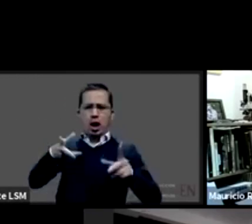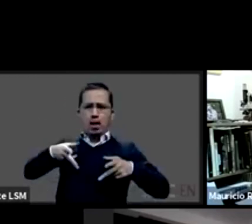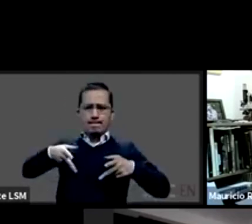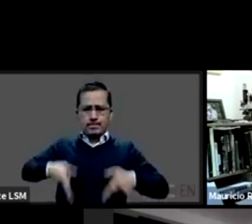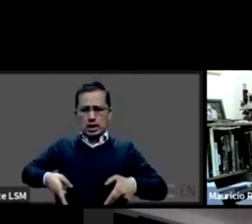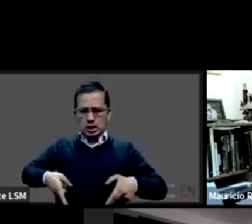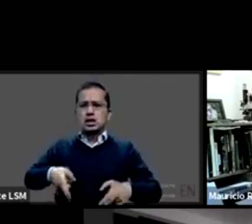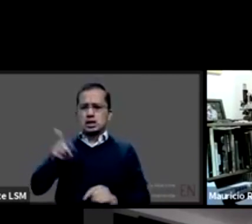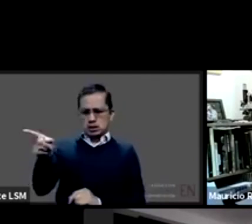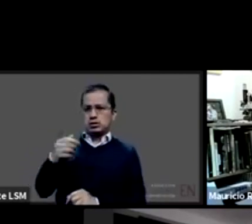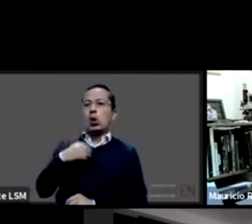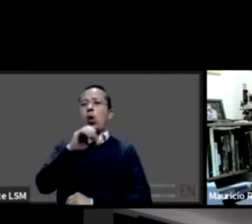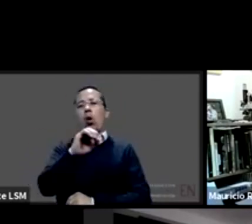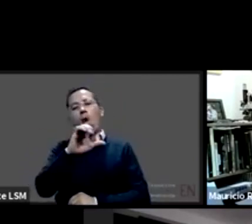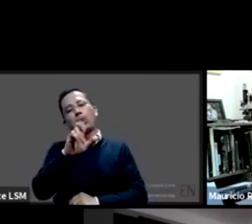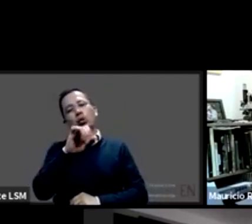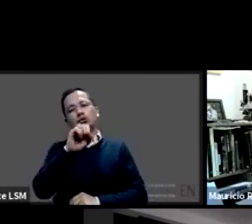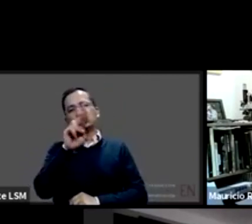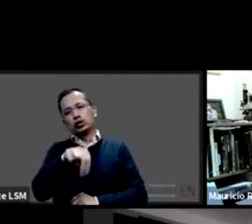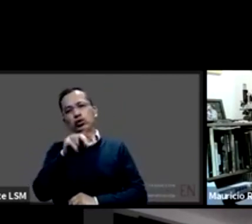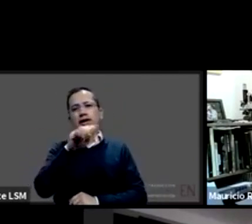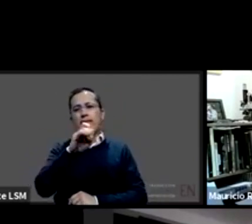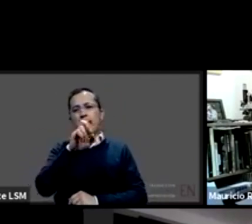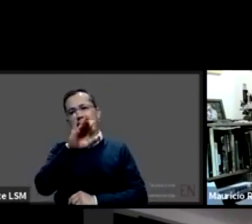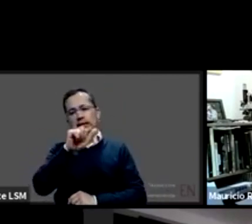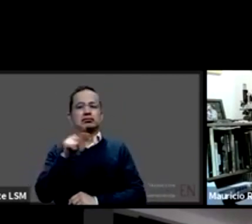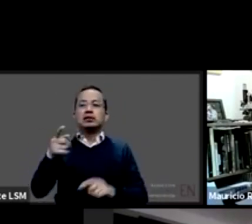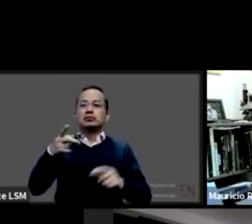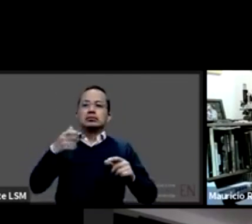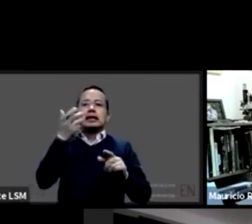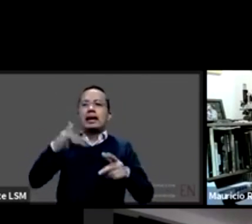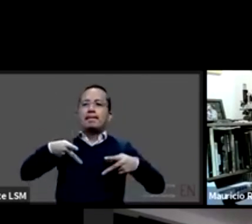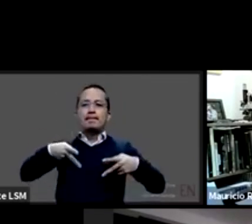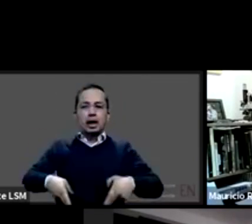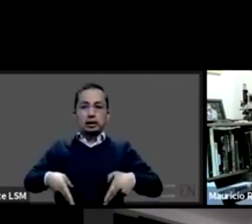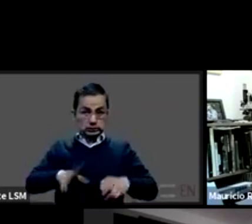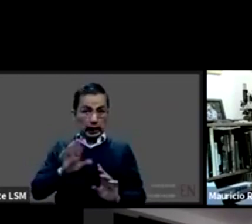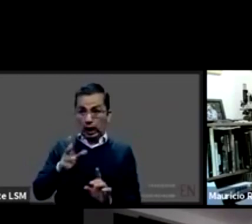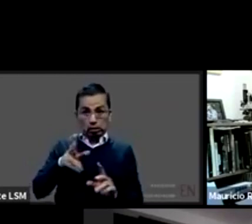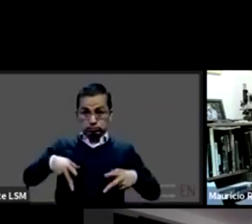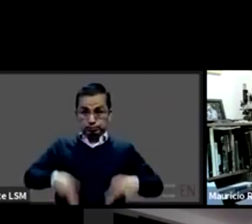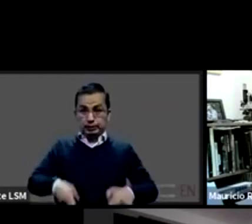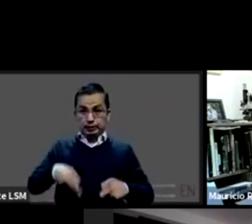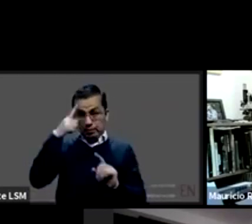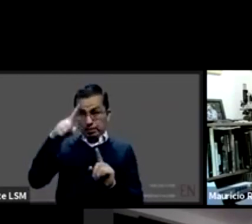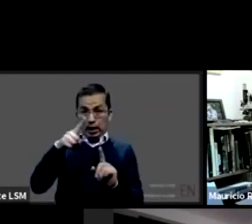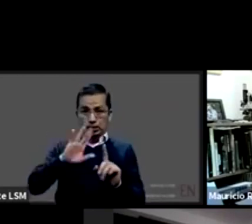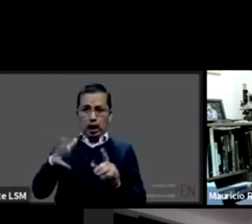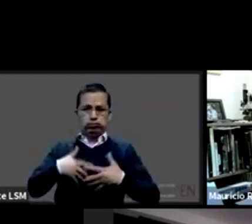bilateral hablando de palabras rimbombantes o sea que quiere que la liguen para no tener más hijos si